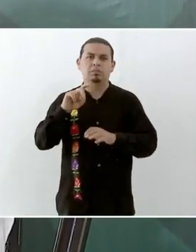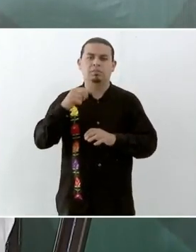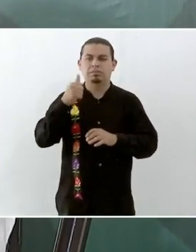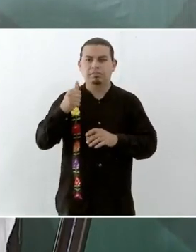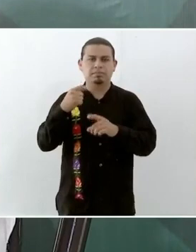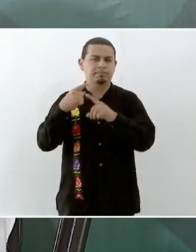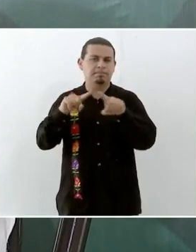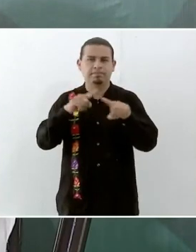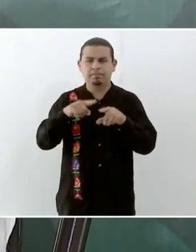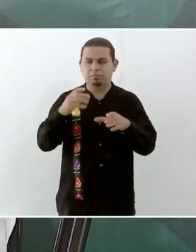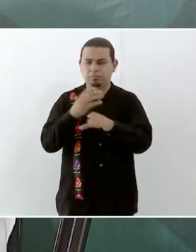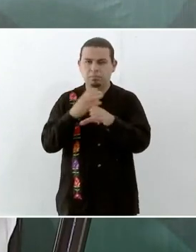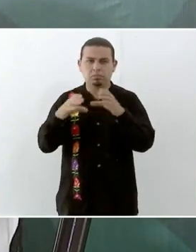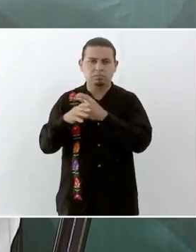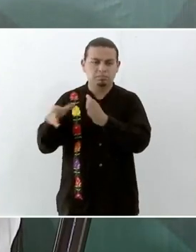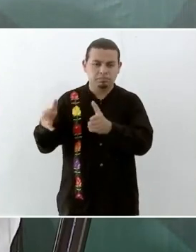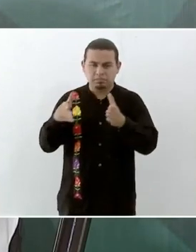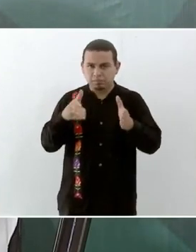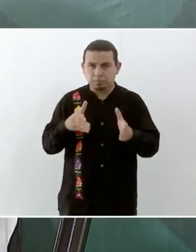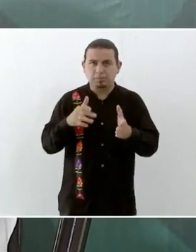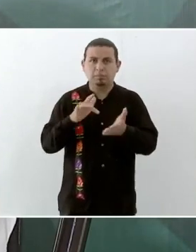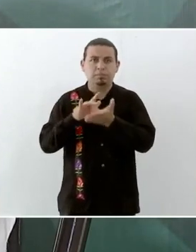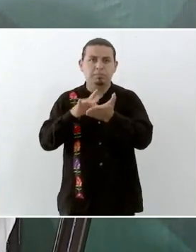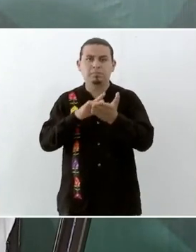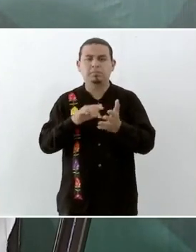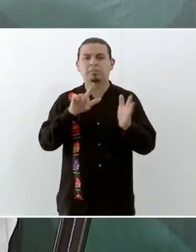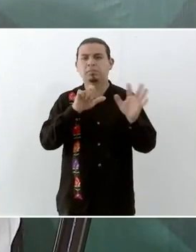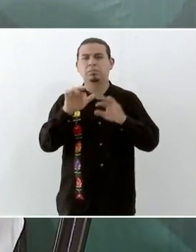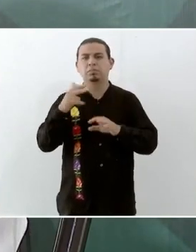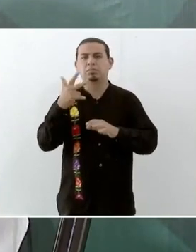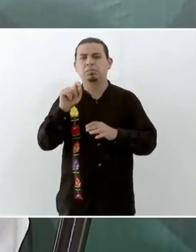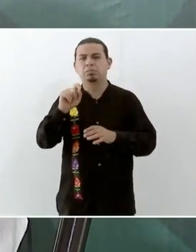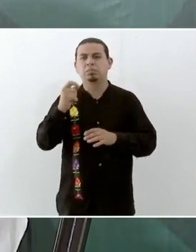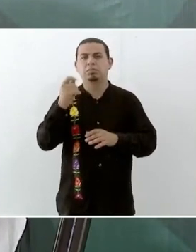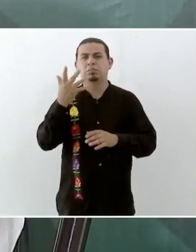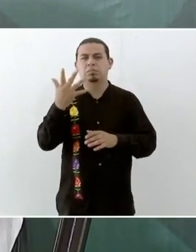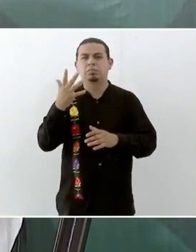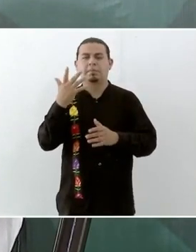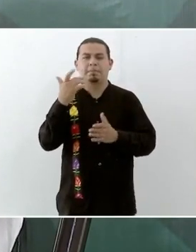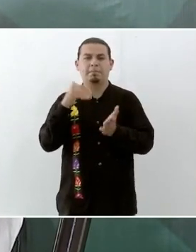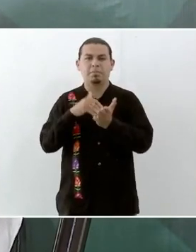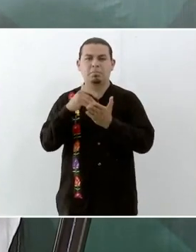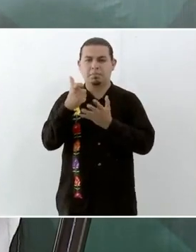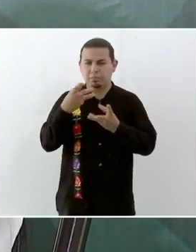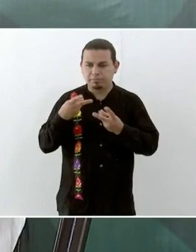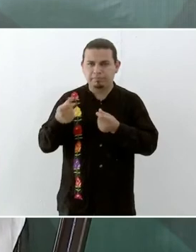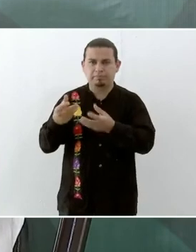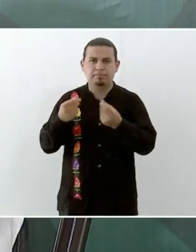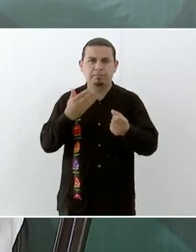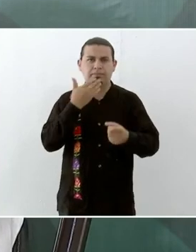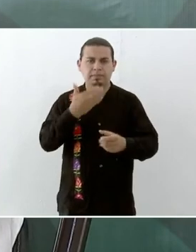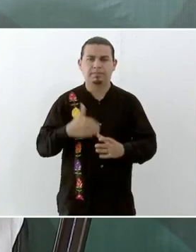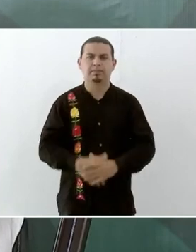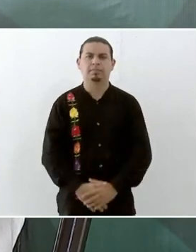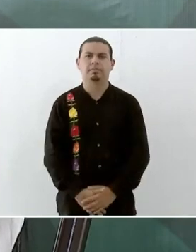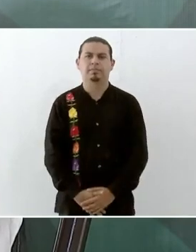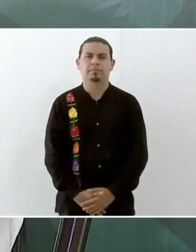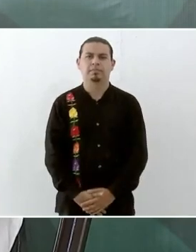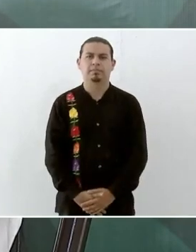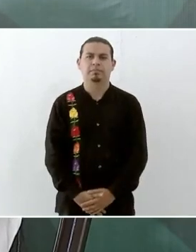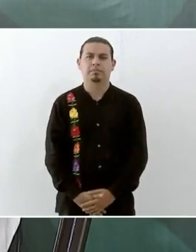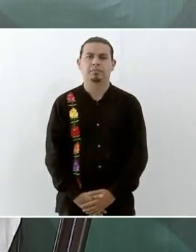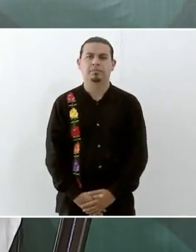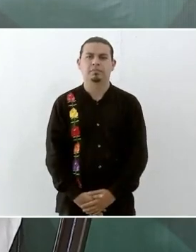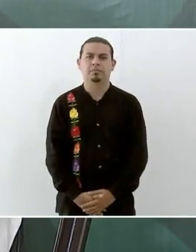artículos, con una inversión de 158.5 millones de pesos. Adelante. Se ha